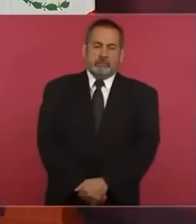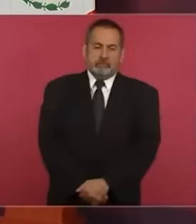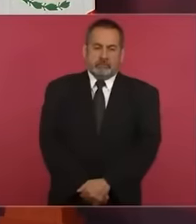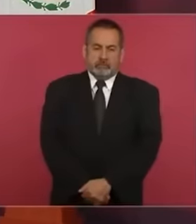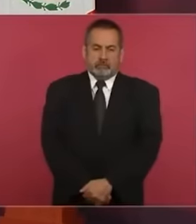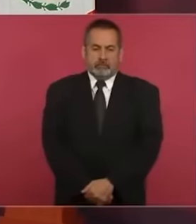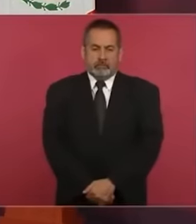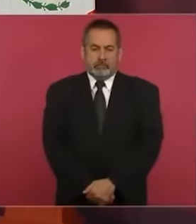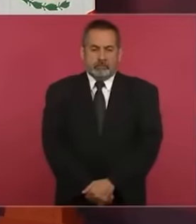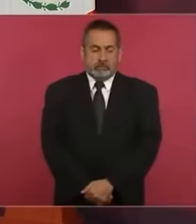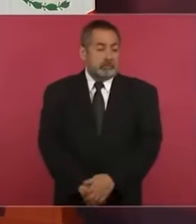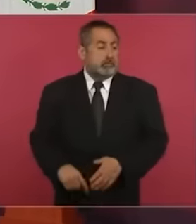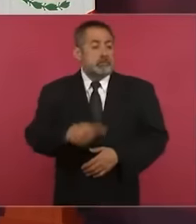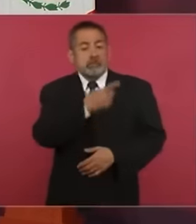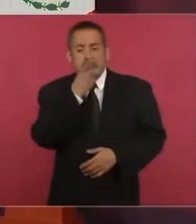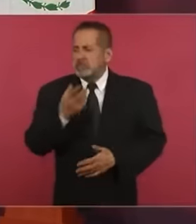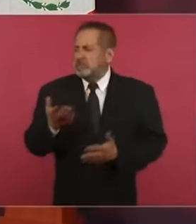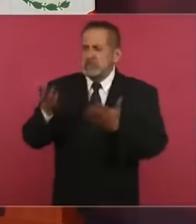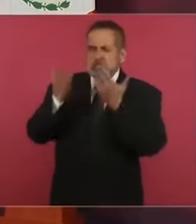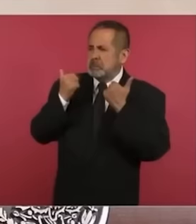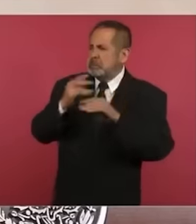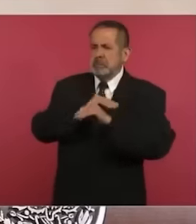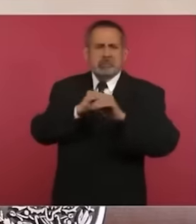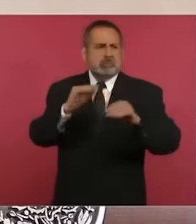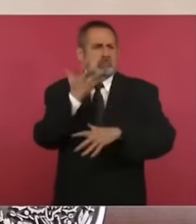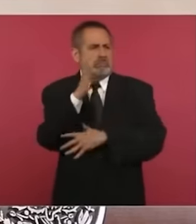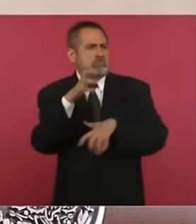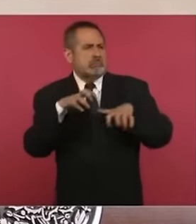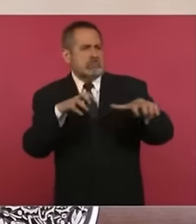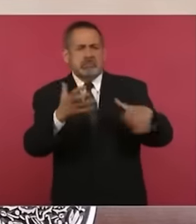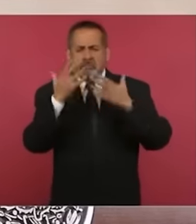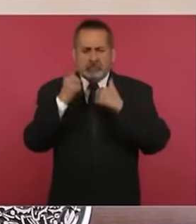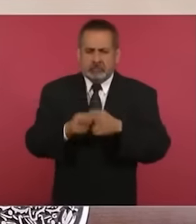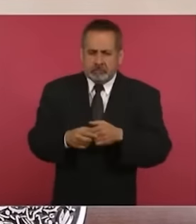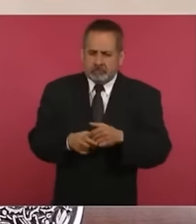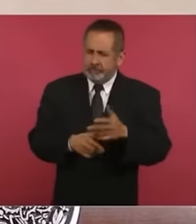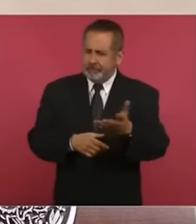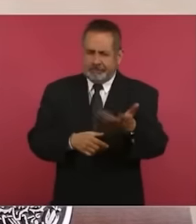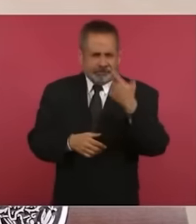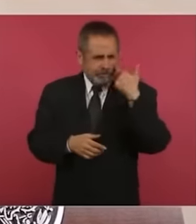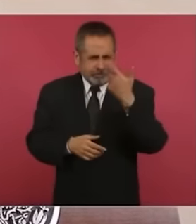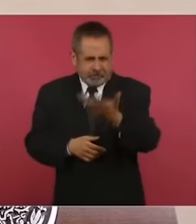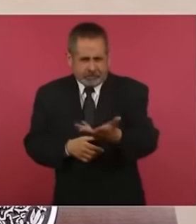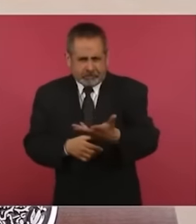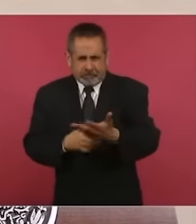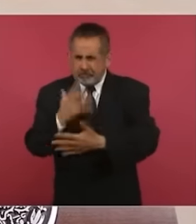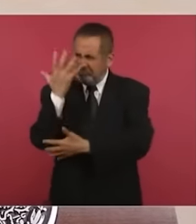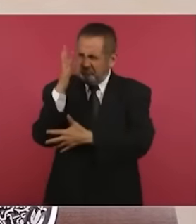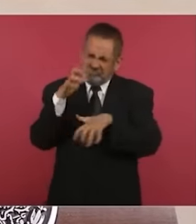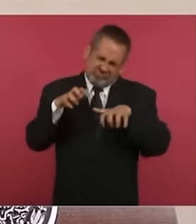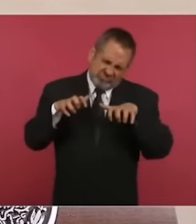Sí, no hay manglares pero es selva alta